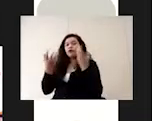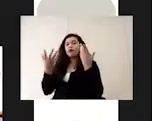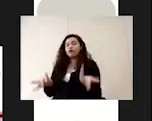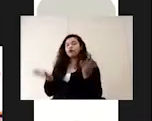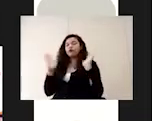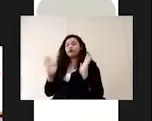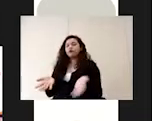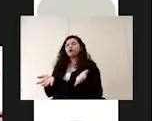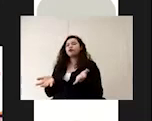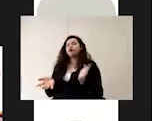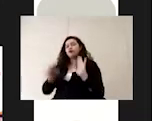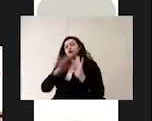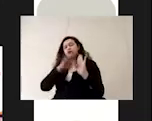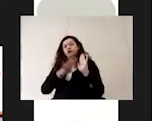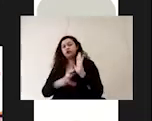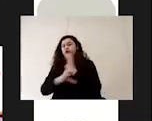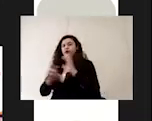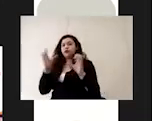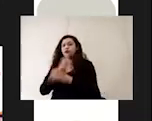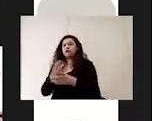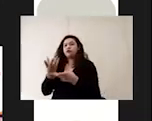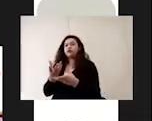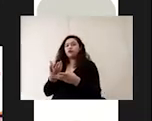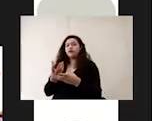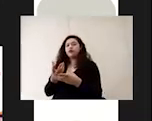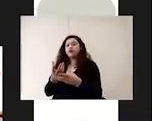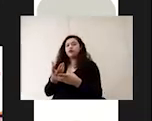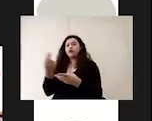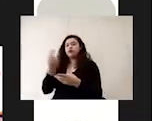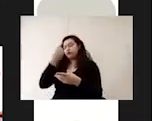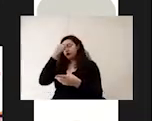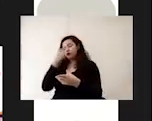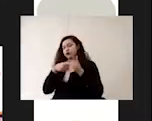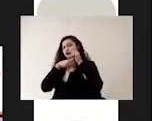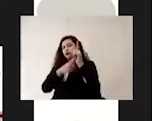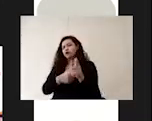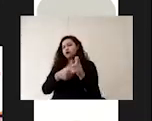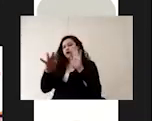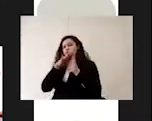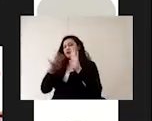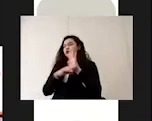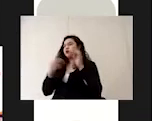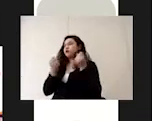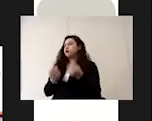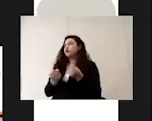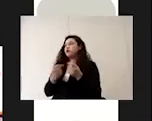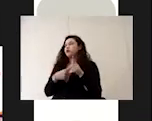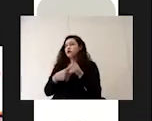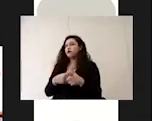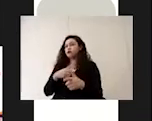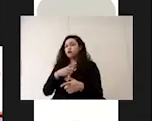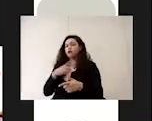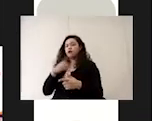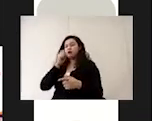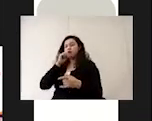la infraestructura los insumos y los consumibles con el fin de mantener esta medida de seguridad debe